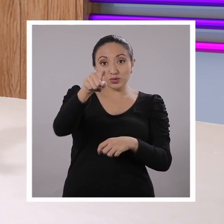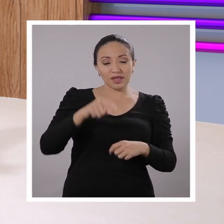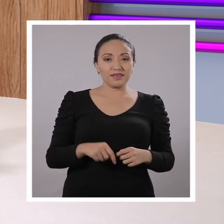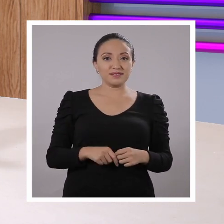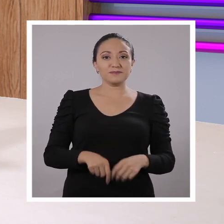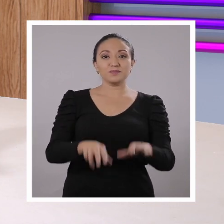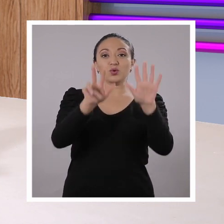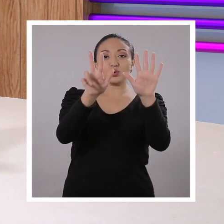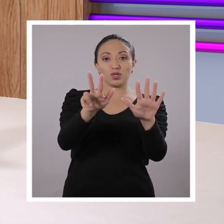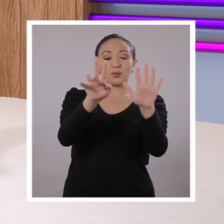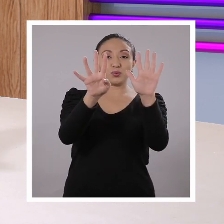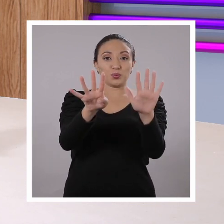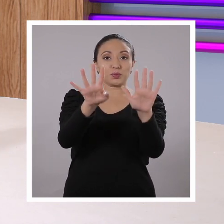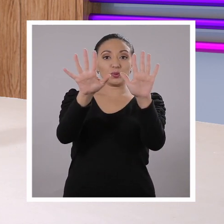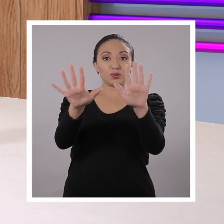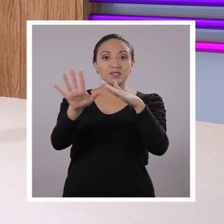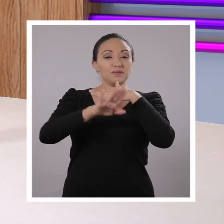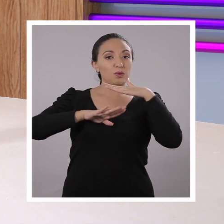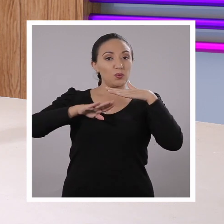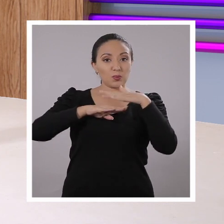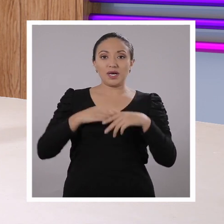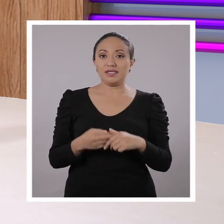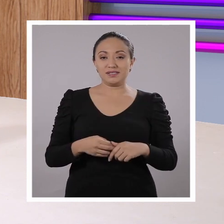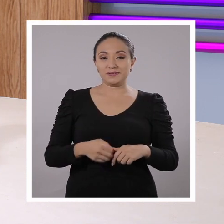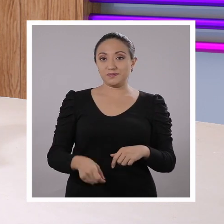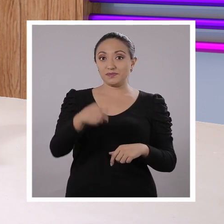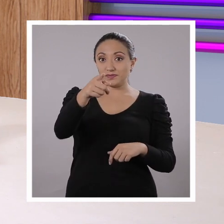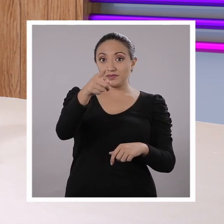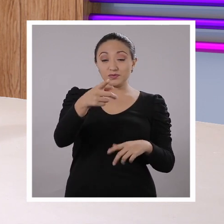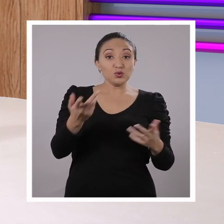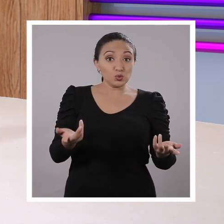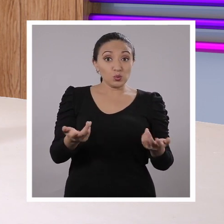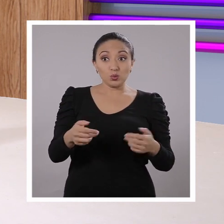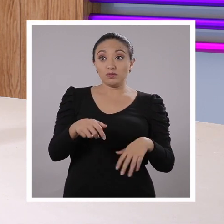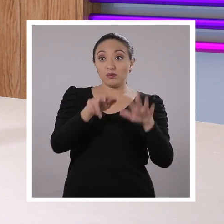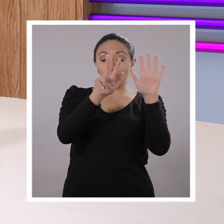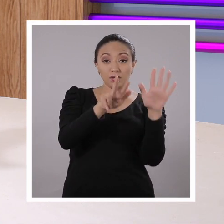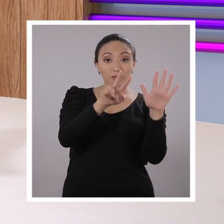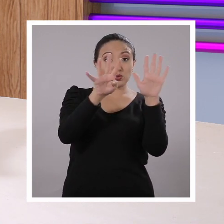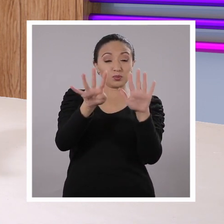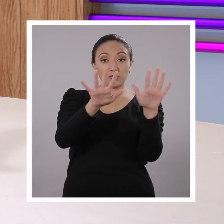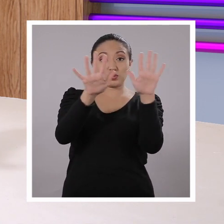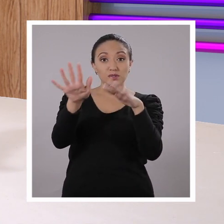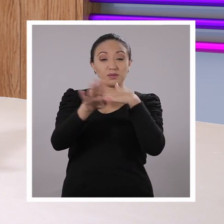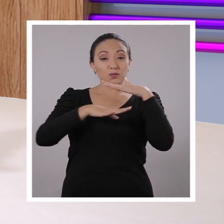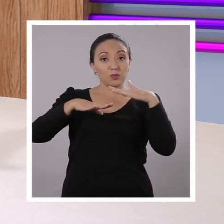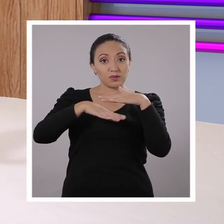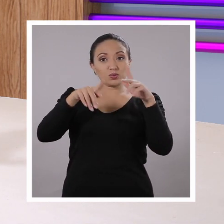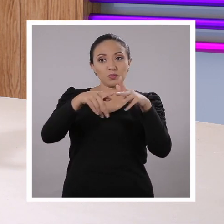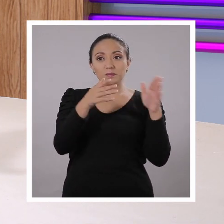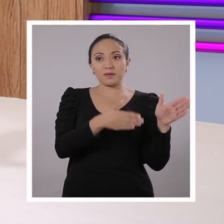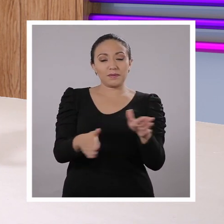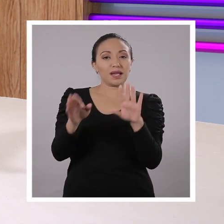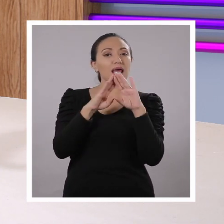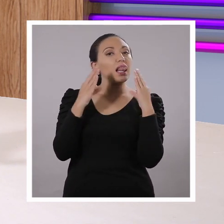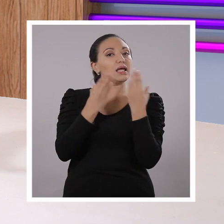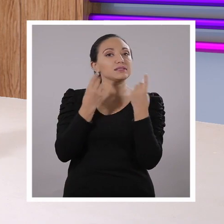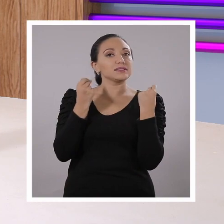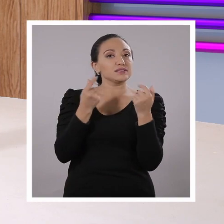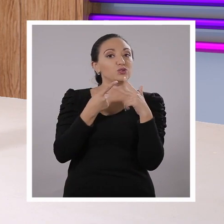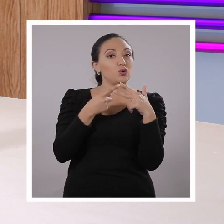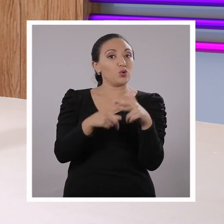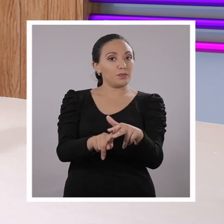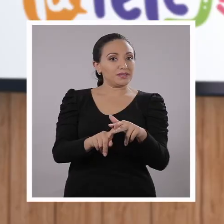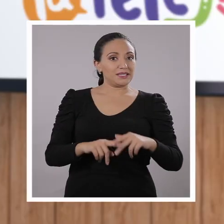para chicos y chicas de octavo, noveno y décimo de base. Así que si es que tú estás en esa franja, prepárate porque la clase está a punto de